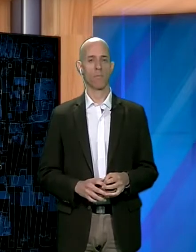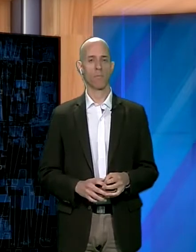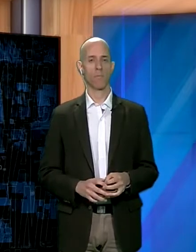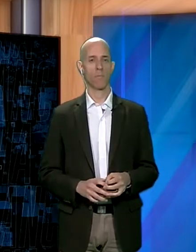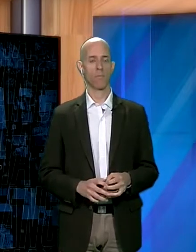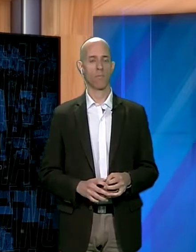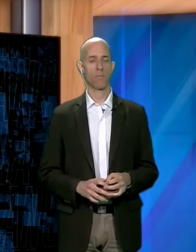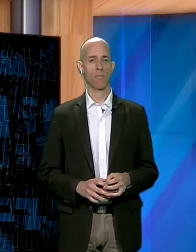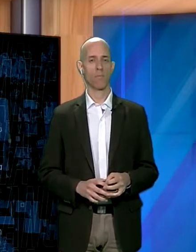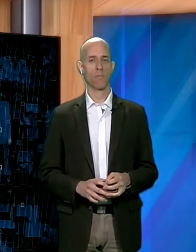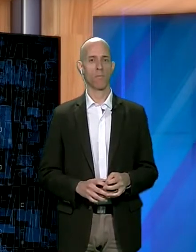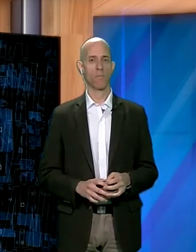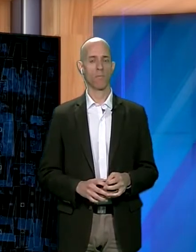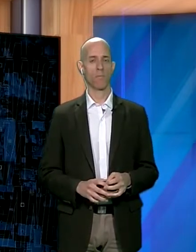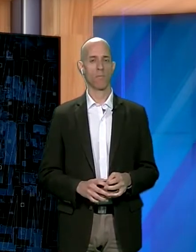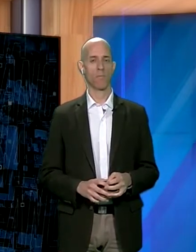la plaza de Mayo.